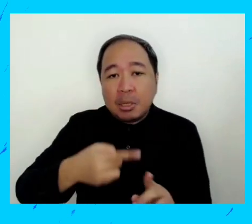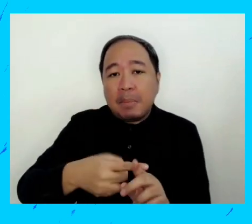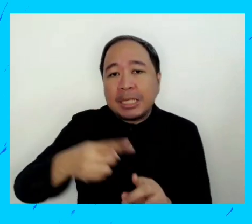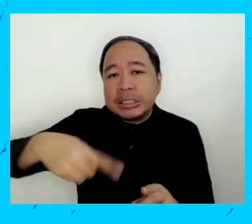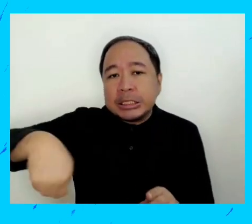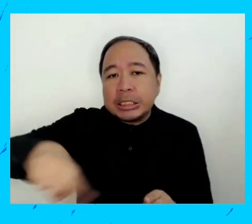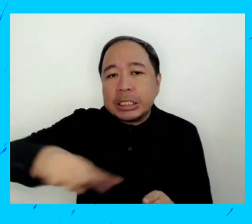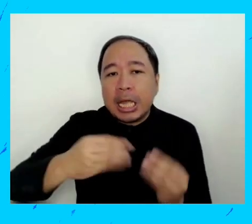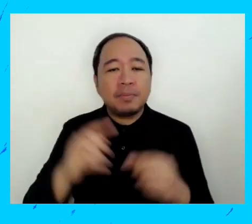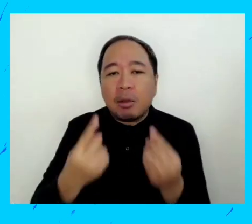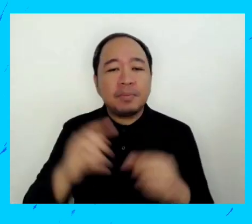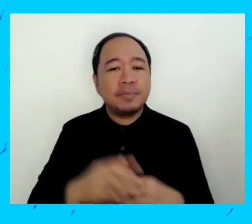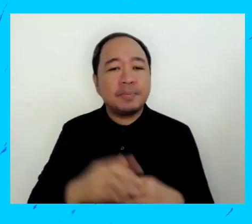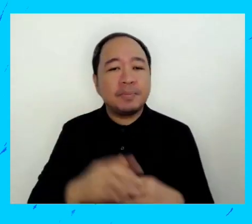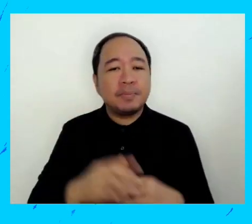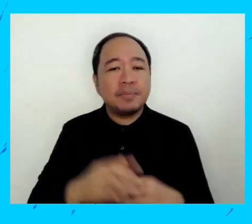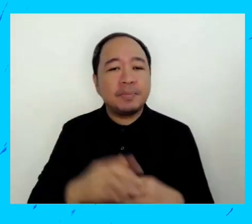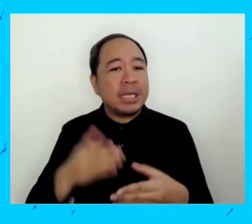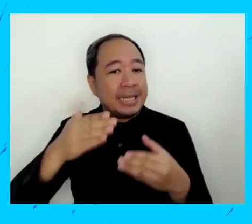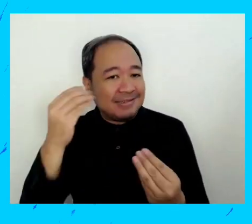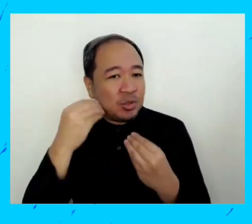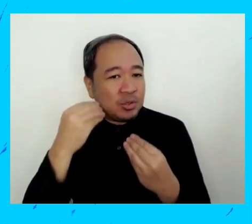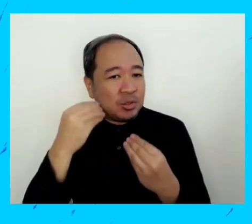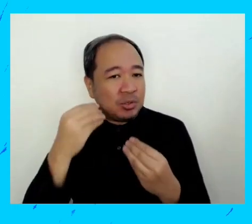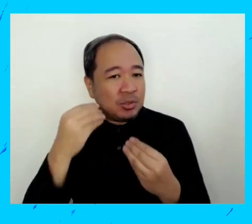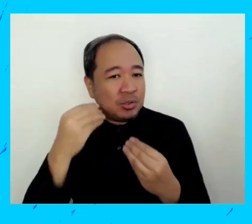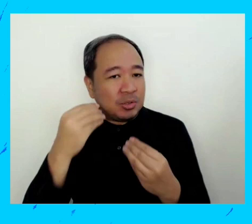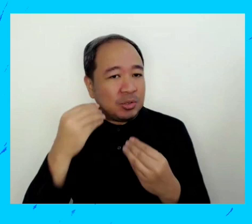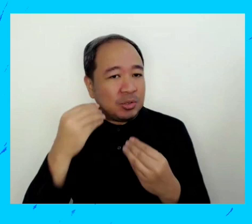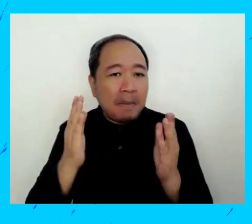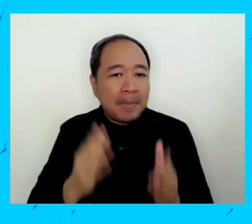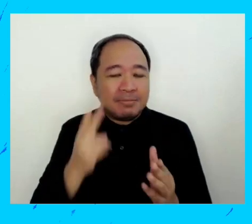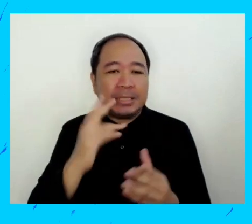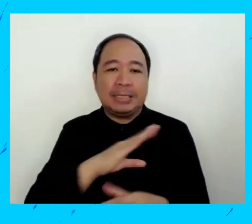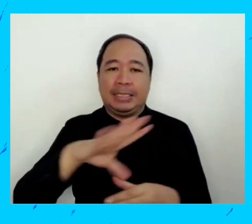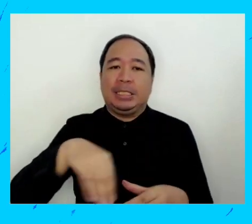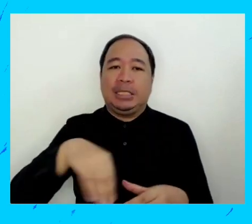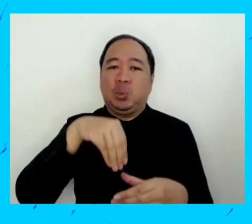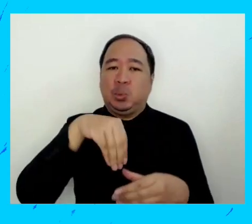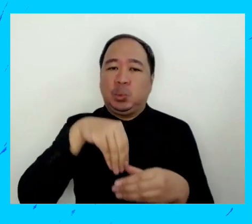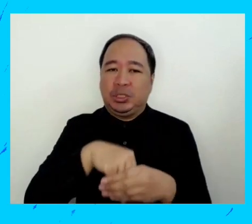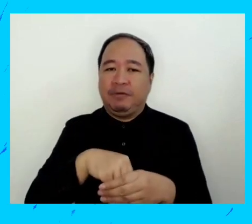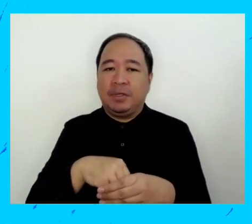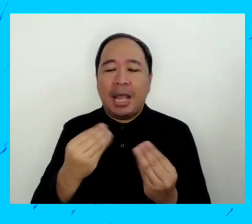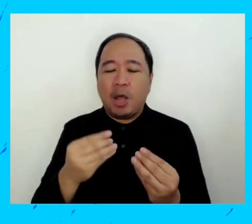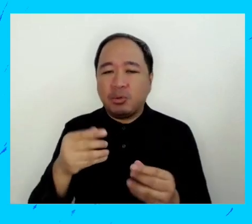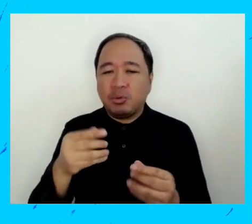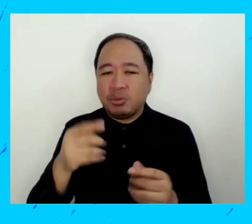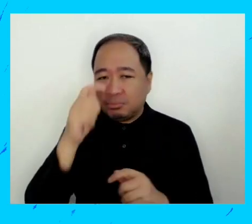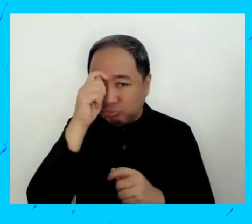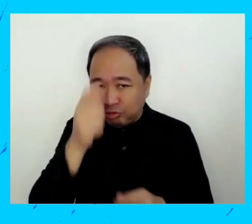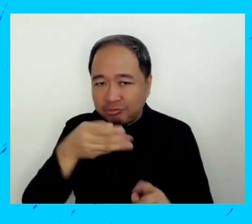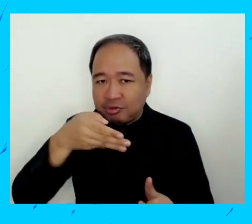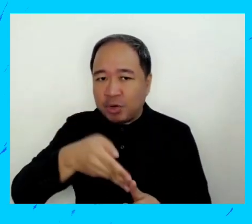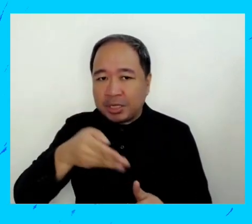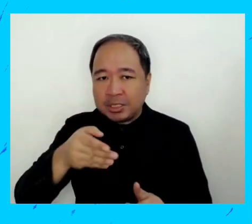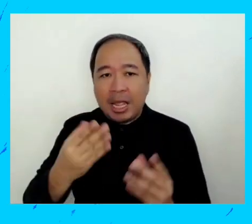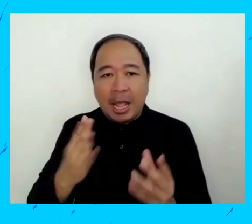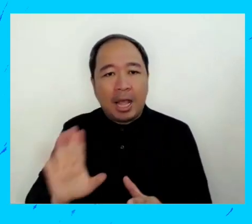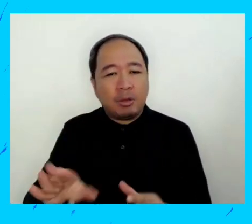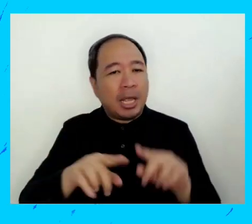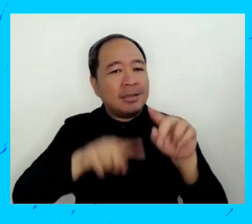quieras reconocer las diferentes experiencias y retos enfrentados a los jóvenes y